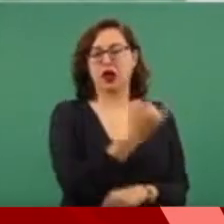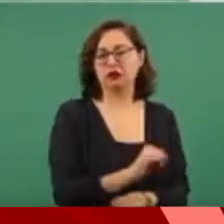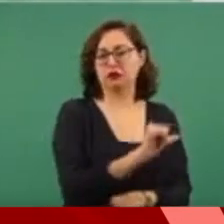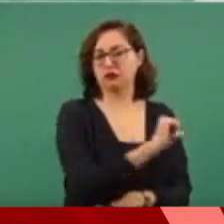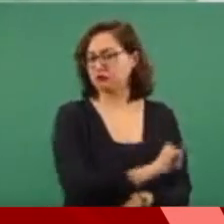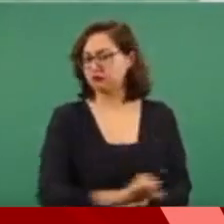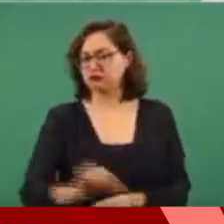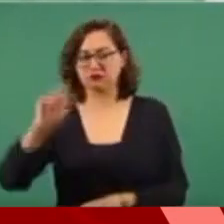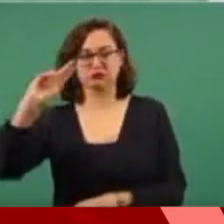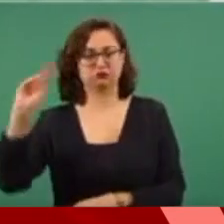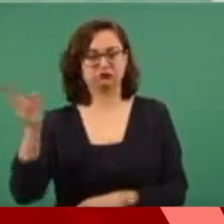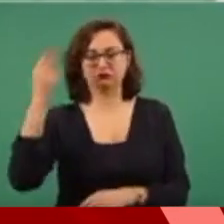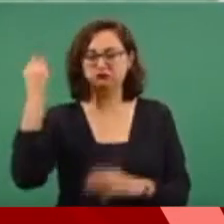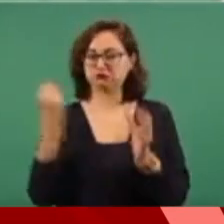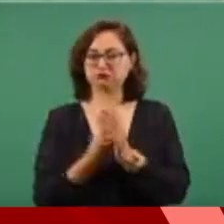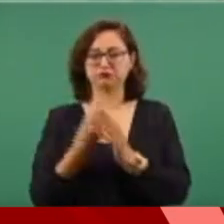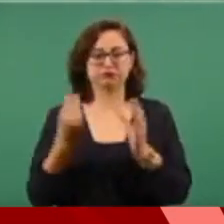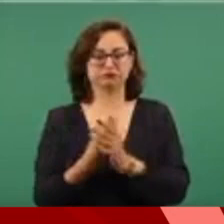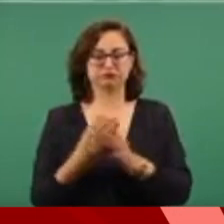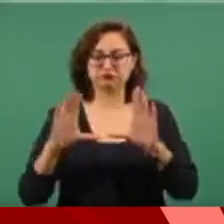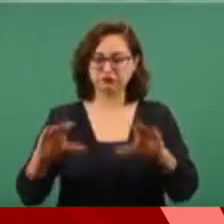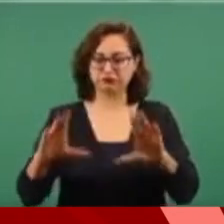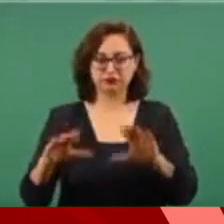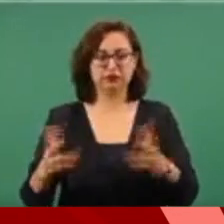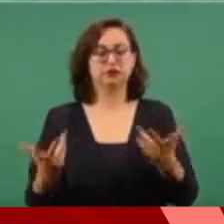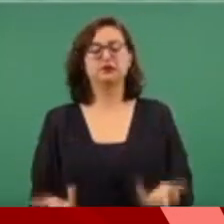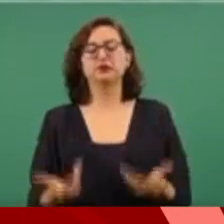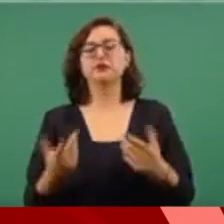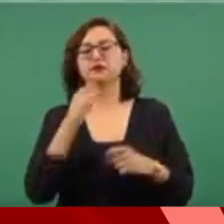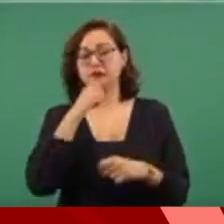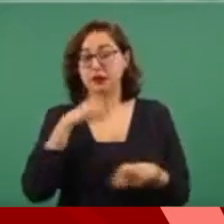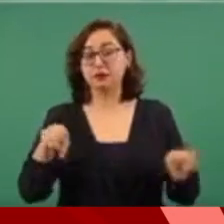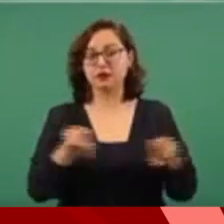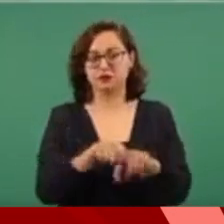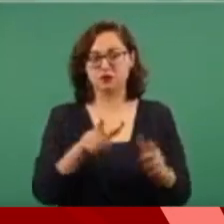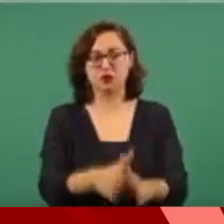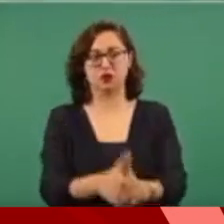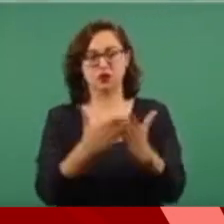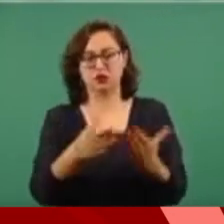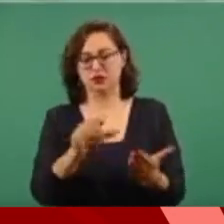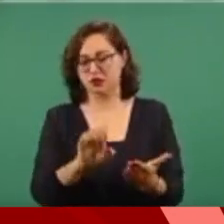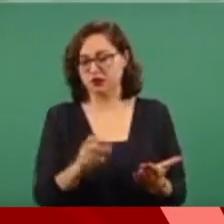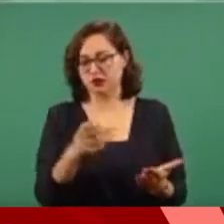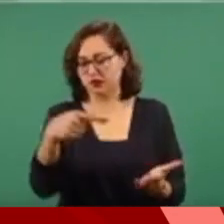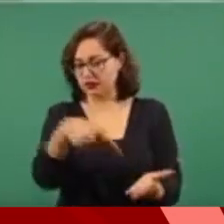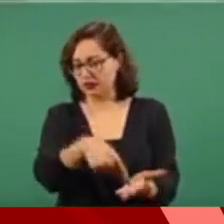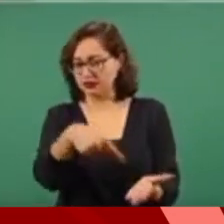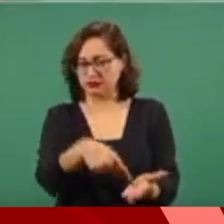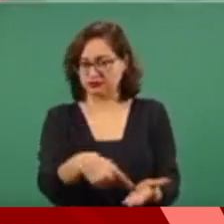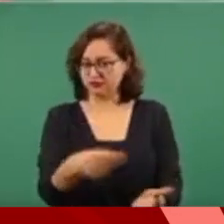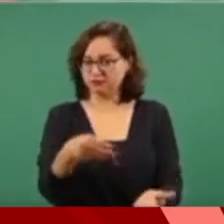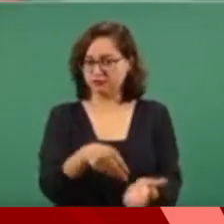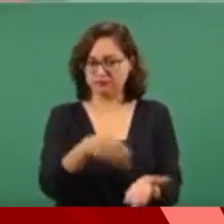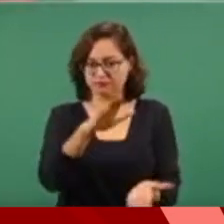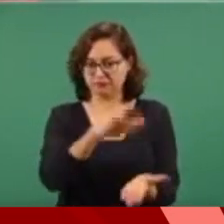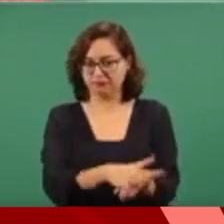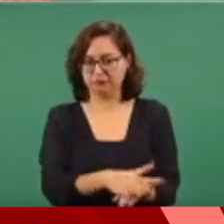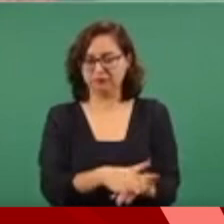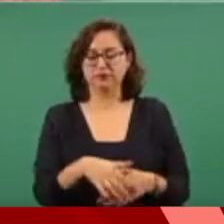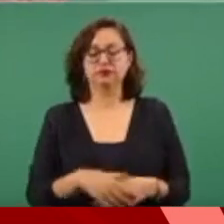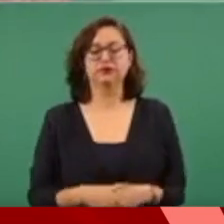en los libros de texto. Y hay una